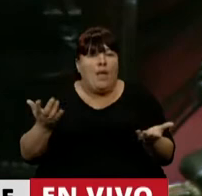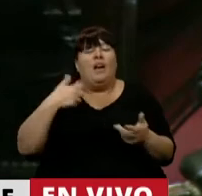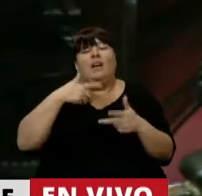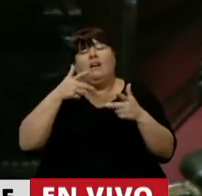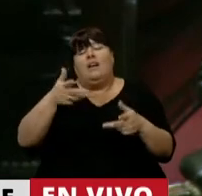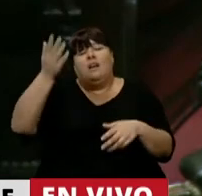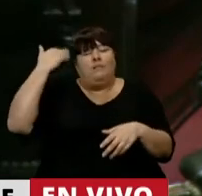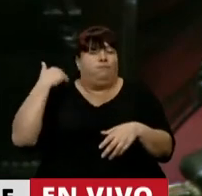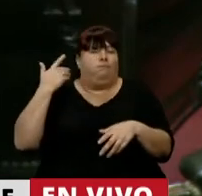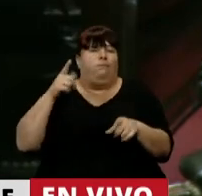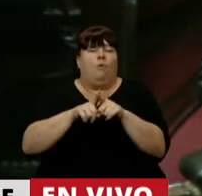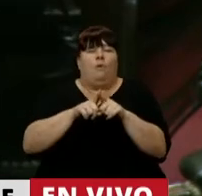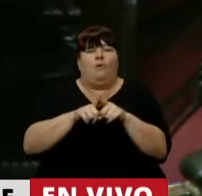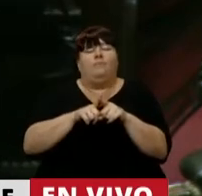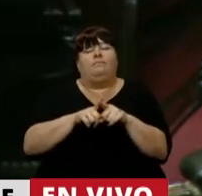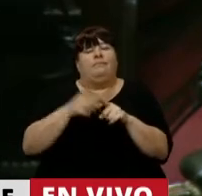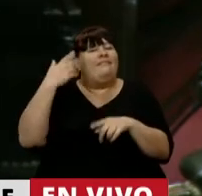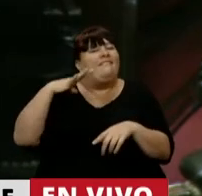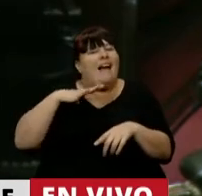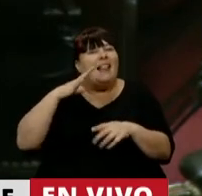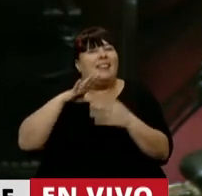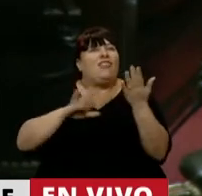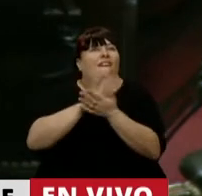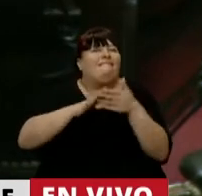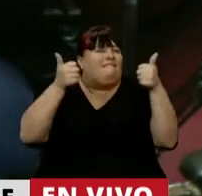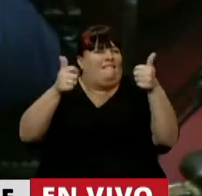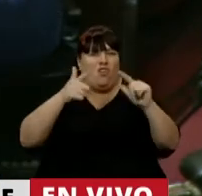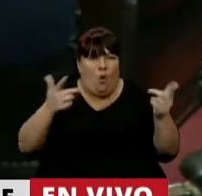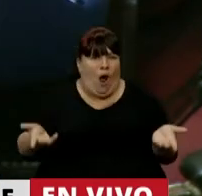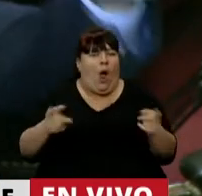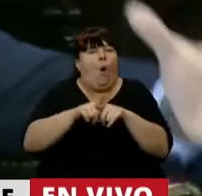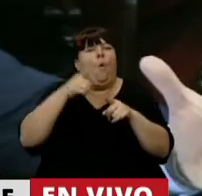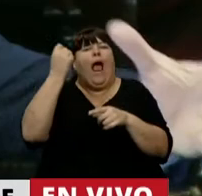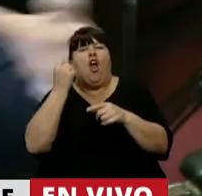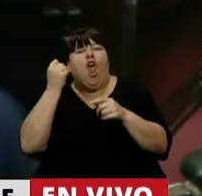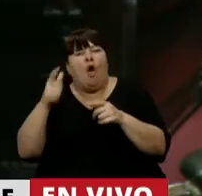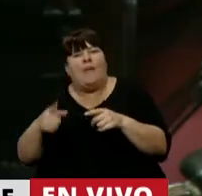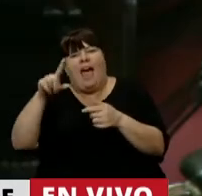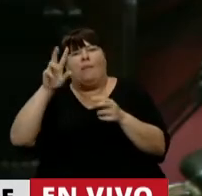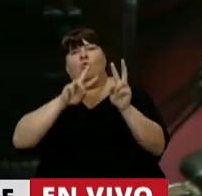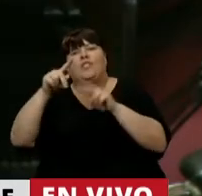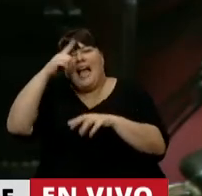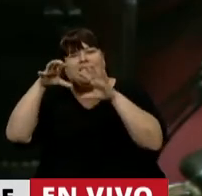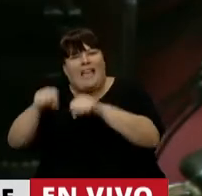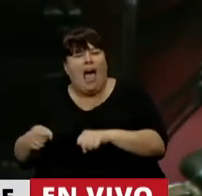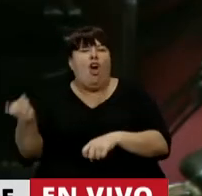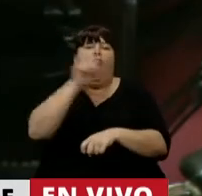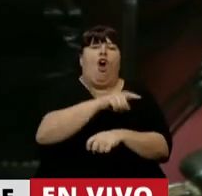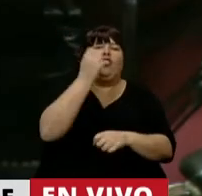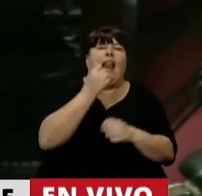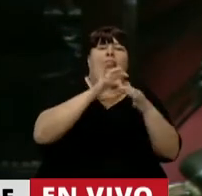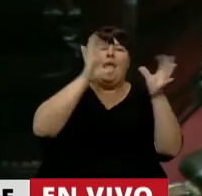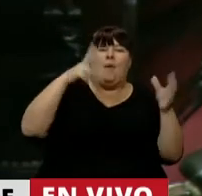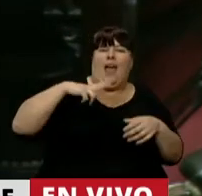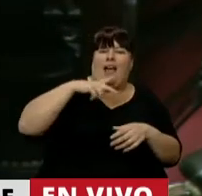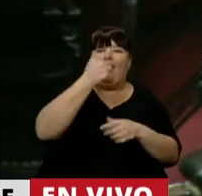no hemos obtenido resultados buenos tanto con macroeconomías estatistas como macroeconomías